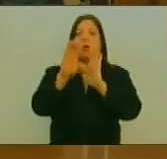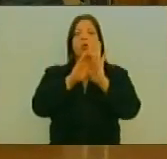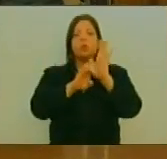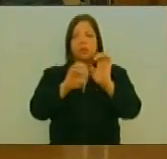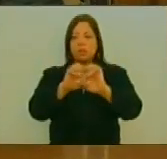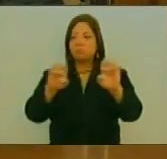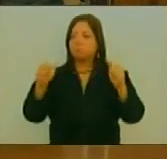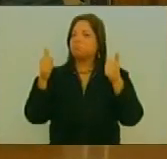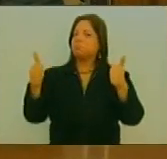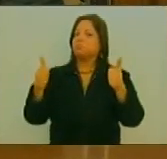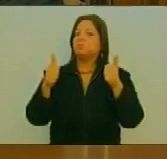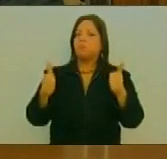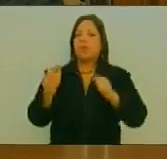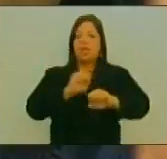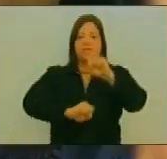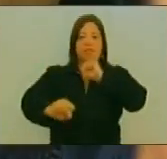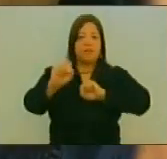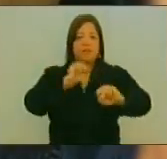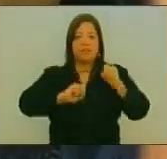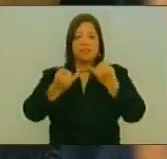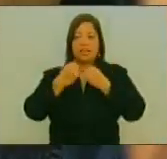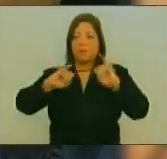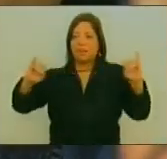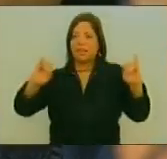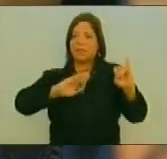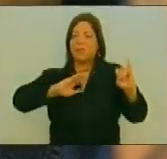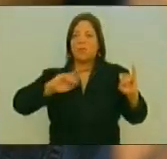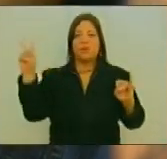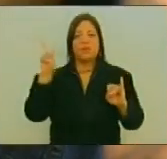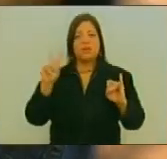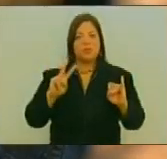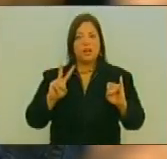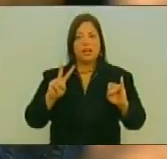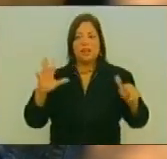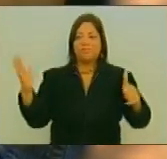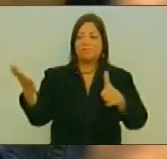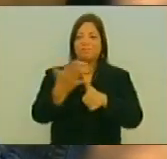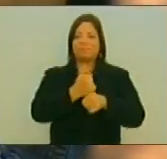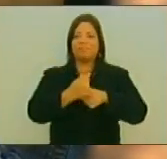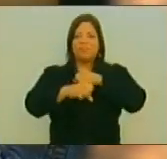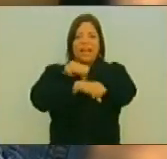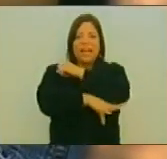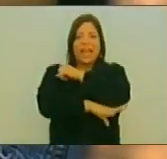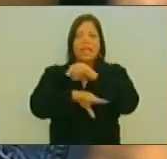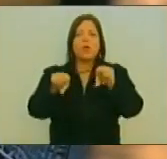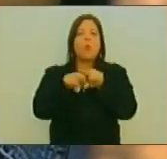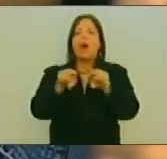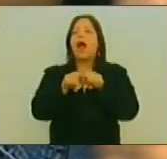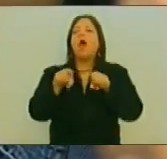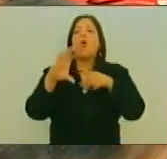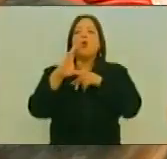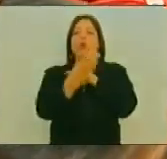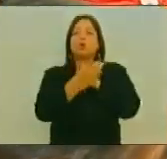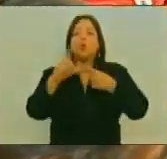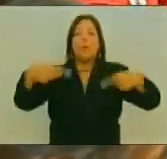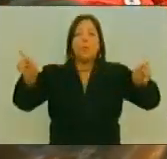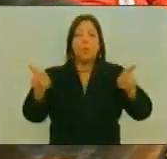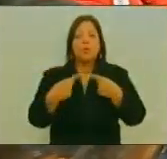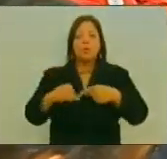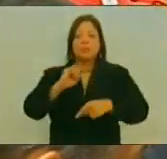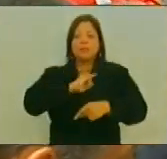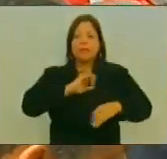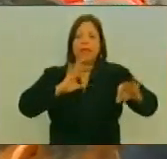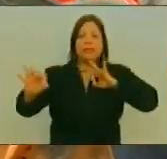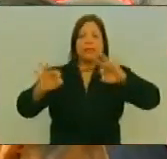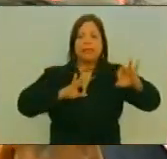Educativa Para El Fomento De La Defensa De La Soberanía Nacional Y Recuperar Nuestras Raíces Culturales La Música La Identidad